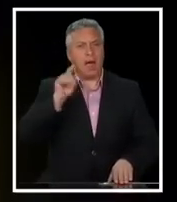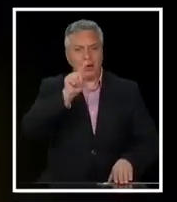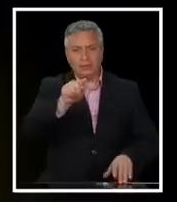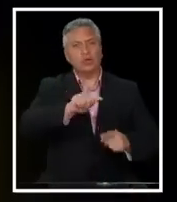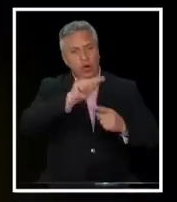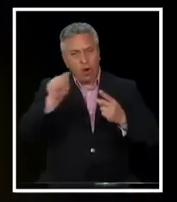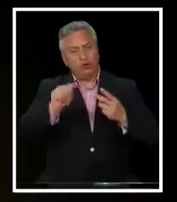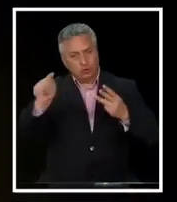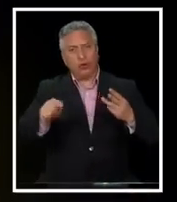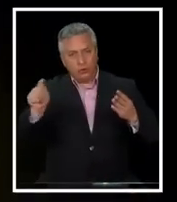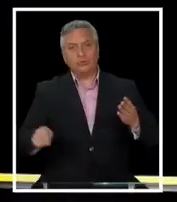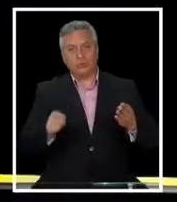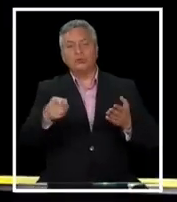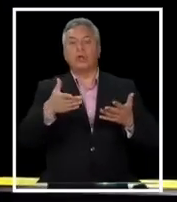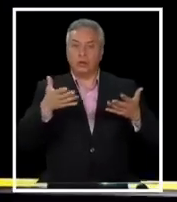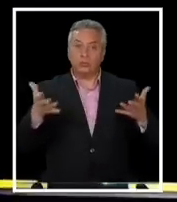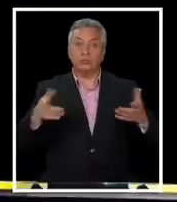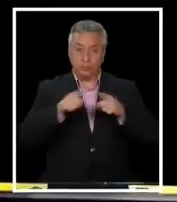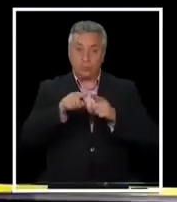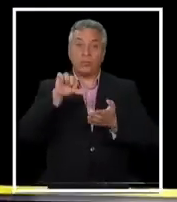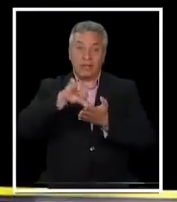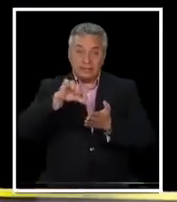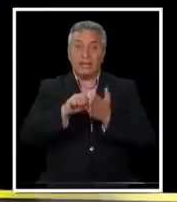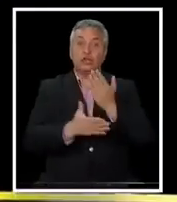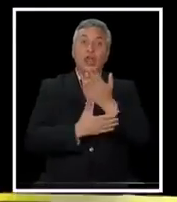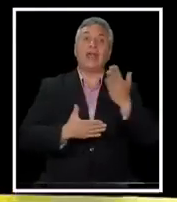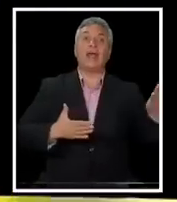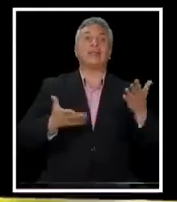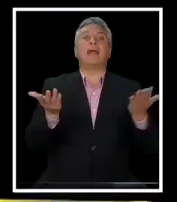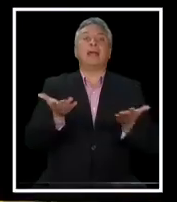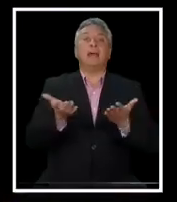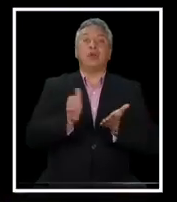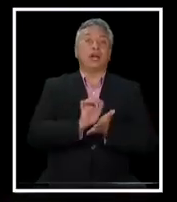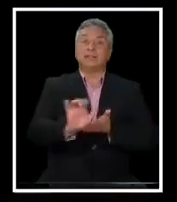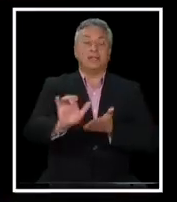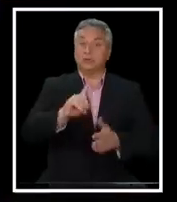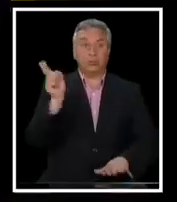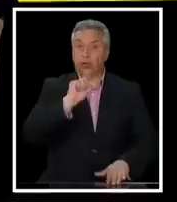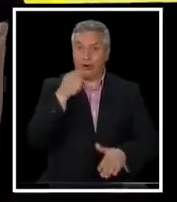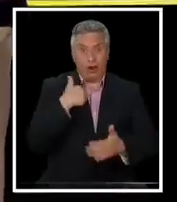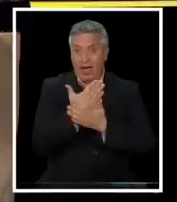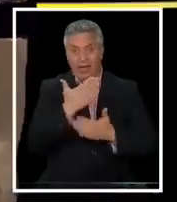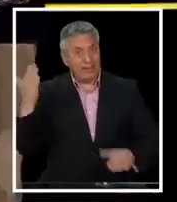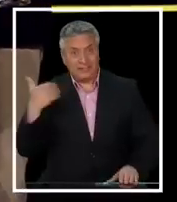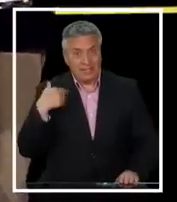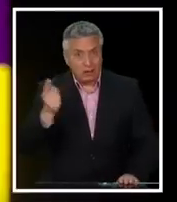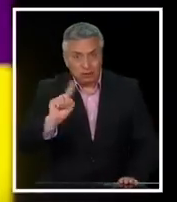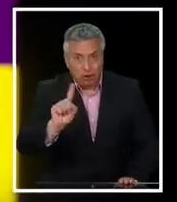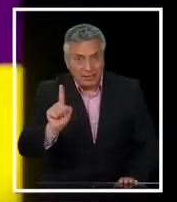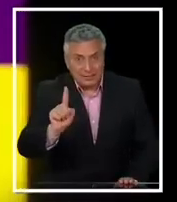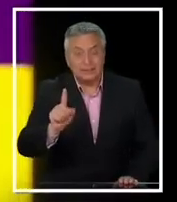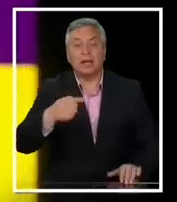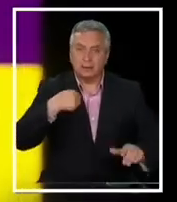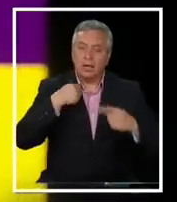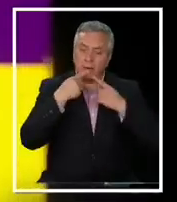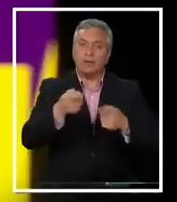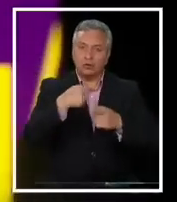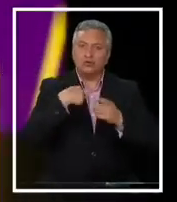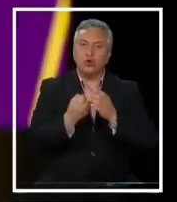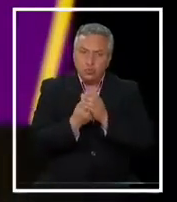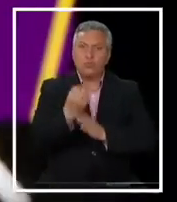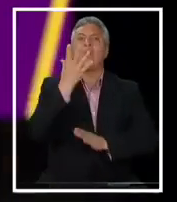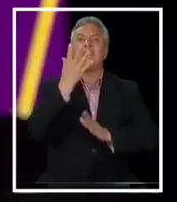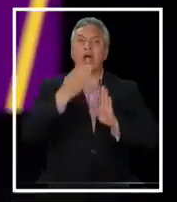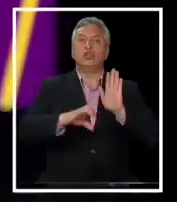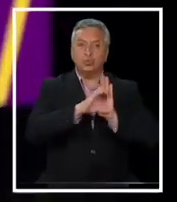reunido en torno a esta centro izquierda por el rechazo. ¿Por qué? Porque no somos de derecha. Y porque creemos una nueva constitución, pero una buena.